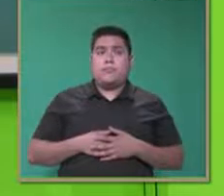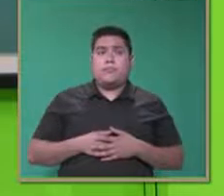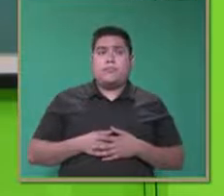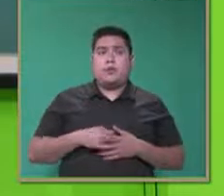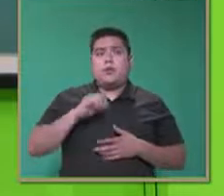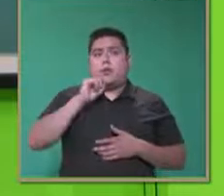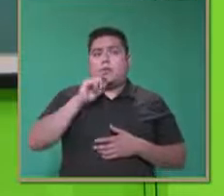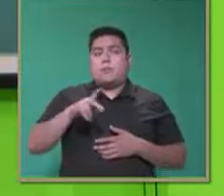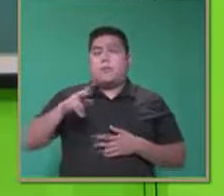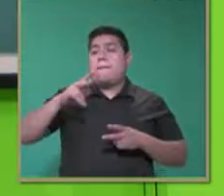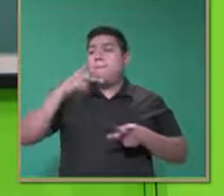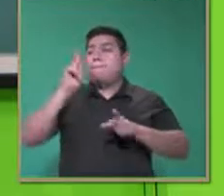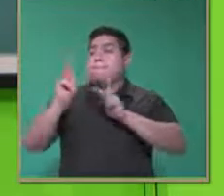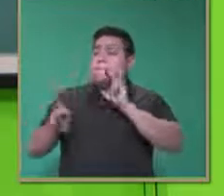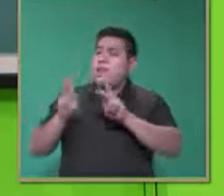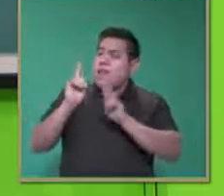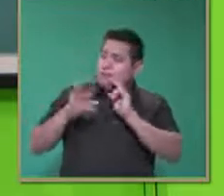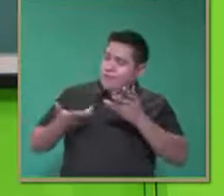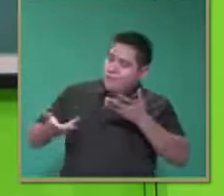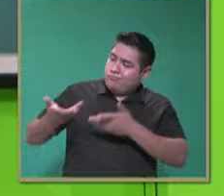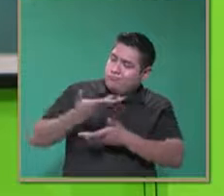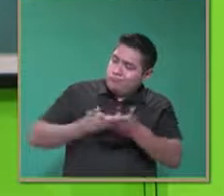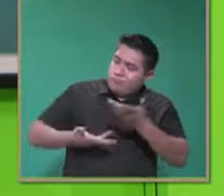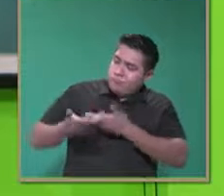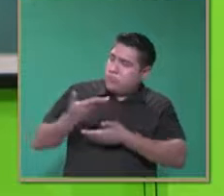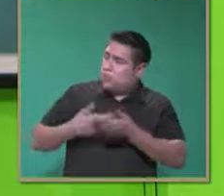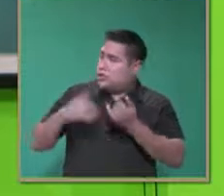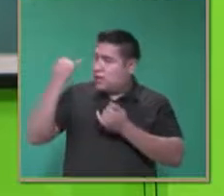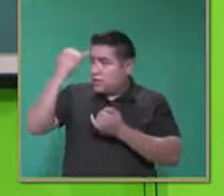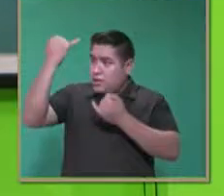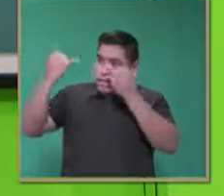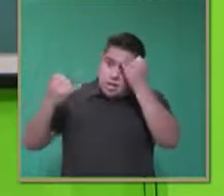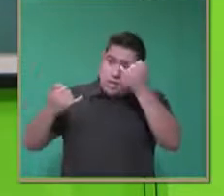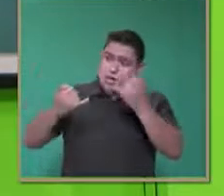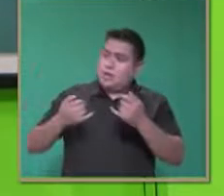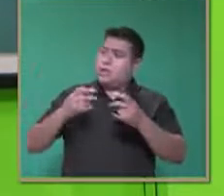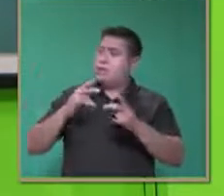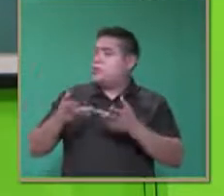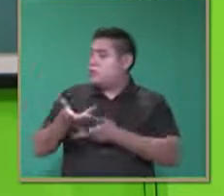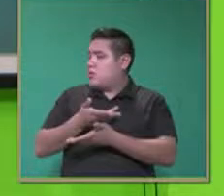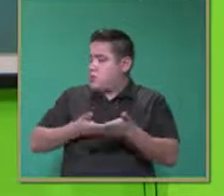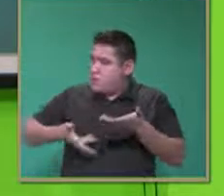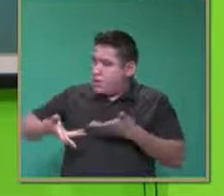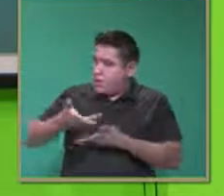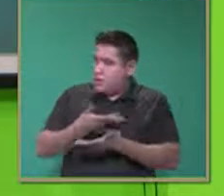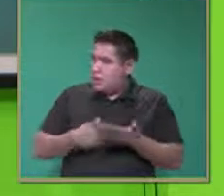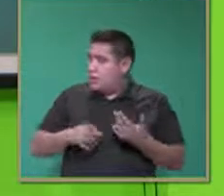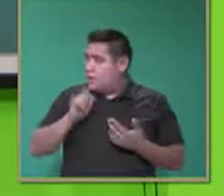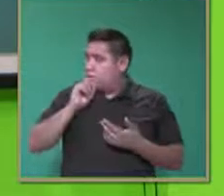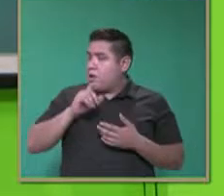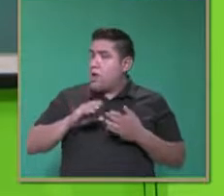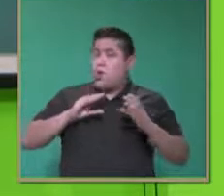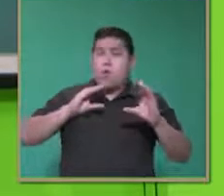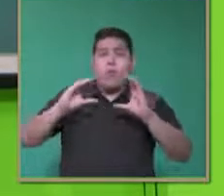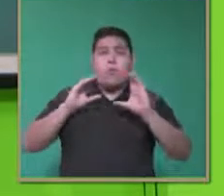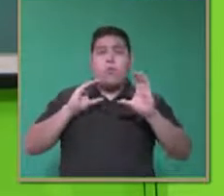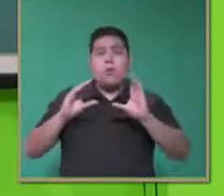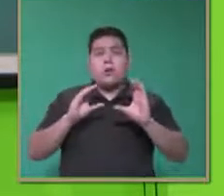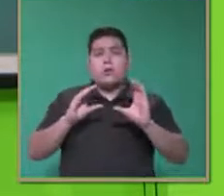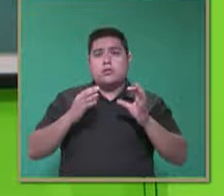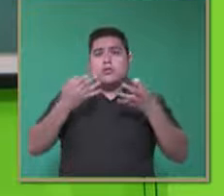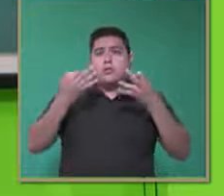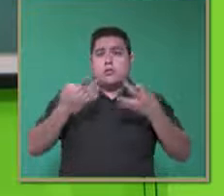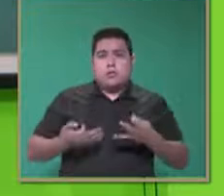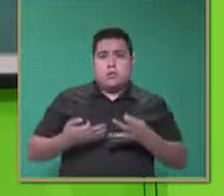intercambio verbal. Como decía la licenciada Carla Judith, estamos estableciendo esa comunicación precisamente